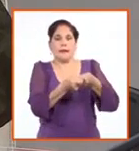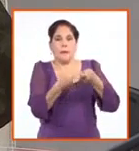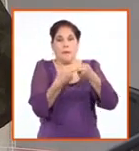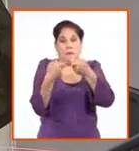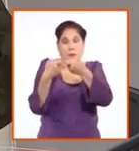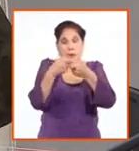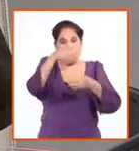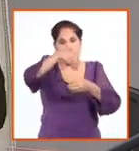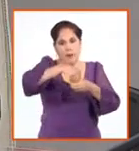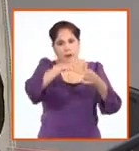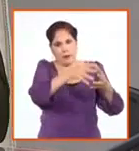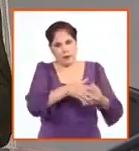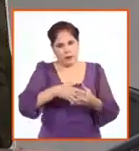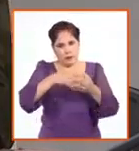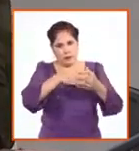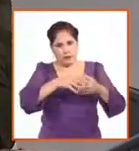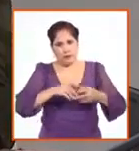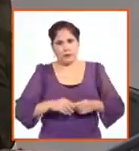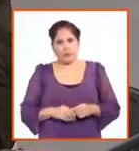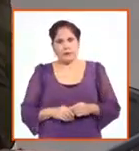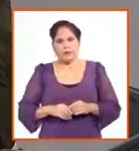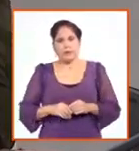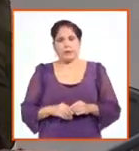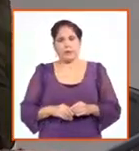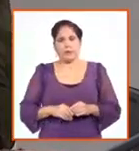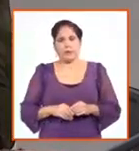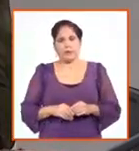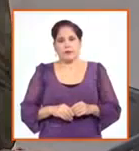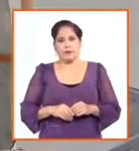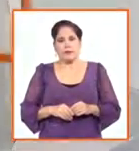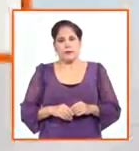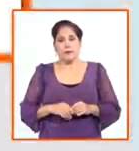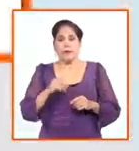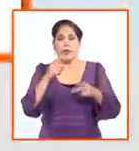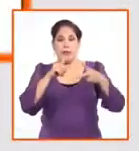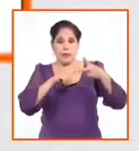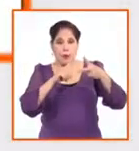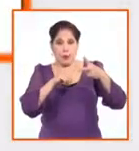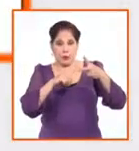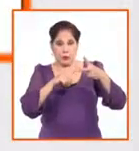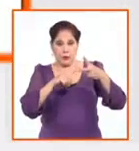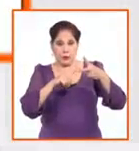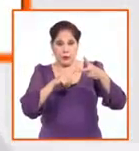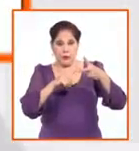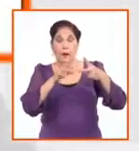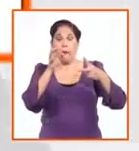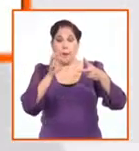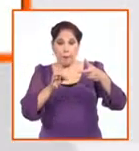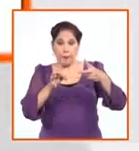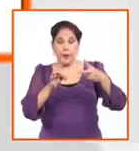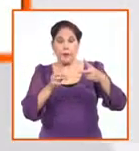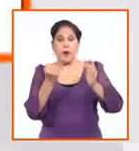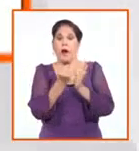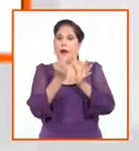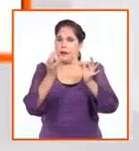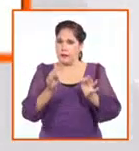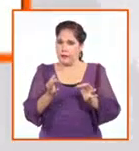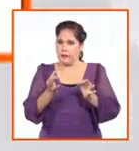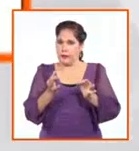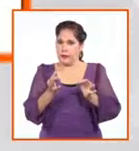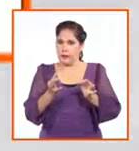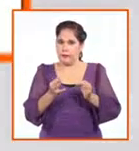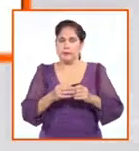abierta. Un segundo elemento es que estas operaciones, ratifico lo expuesto por la